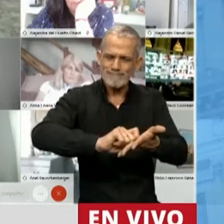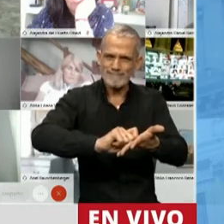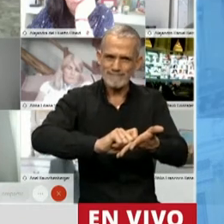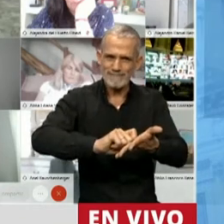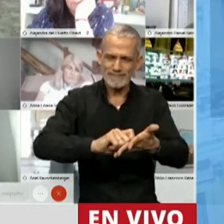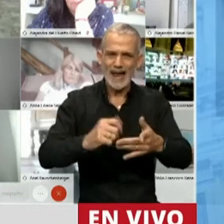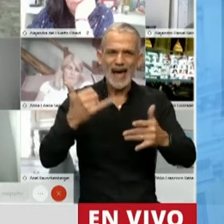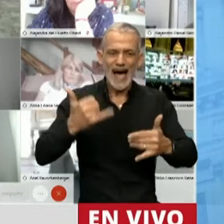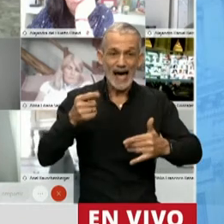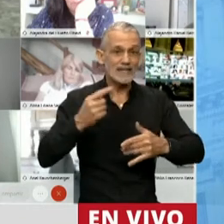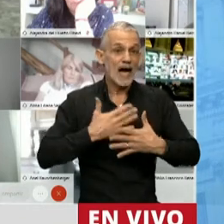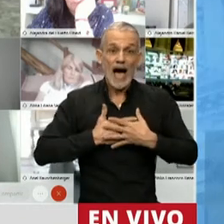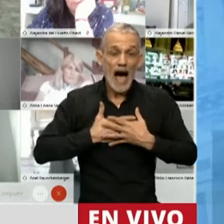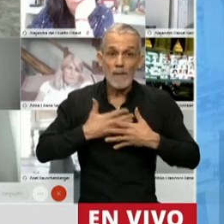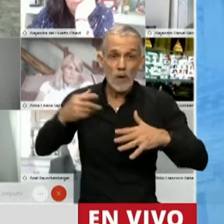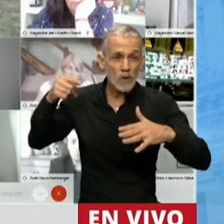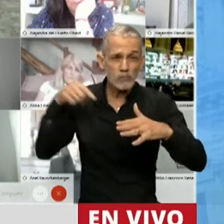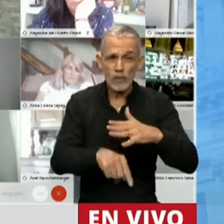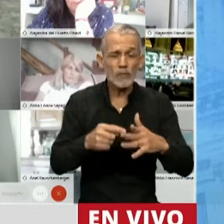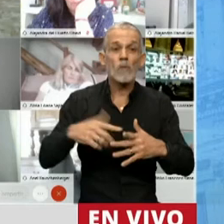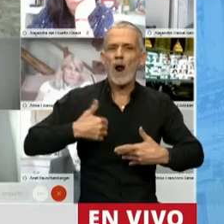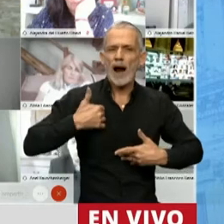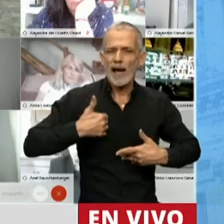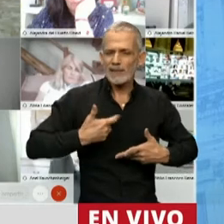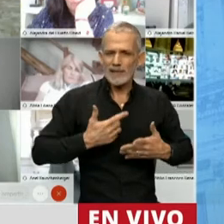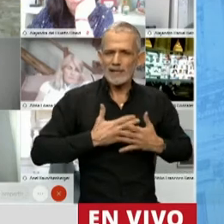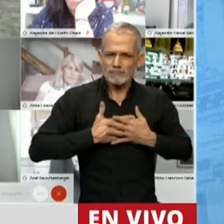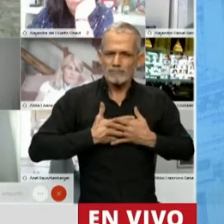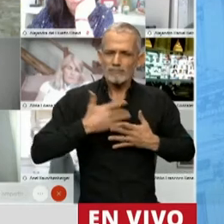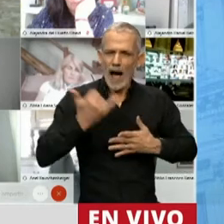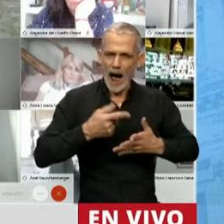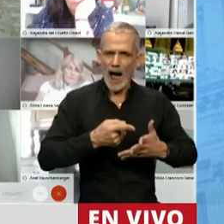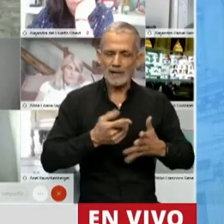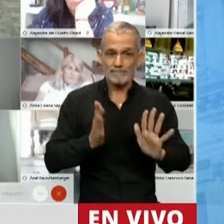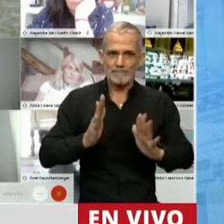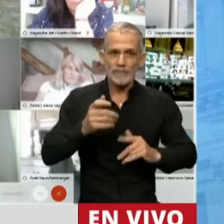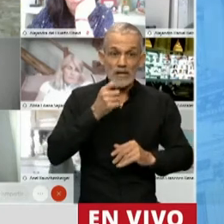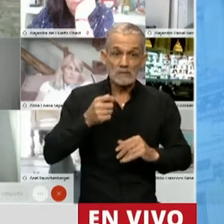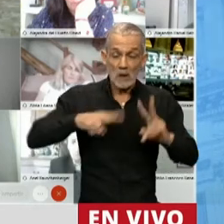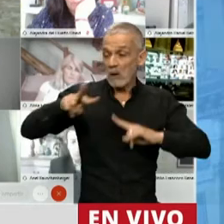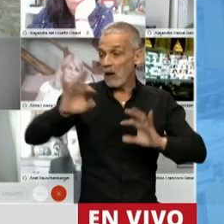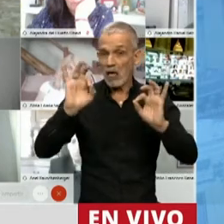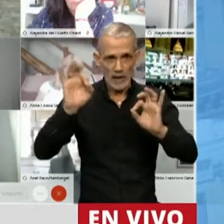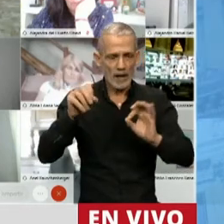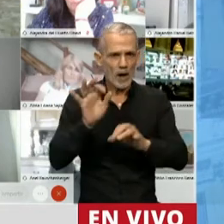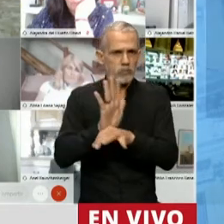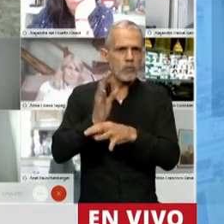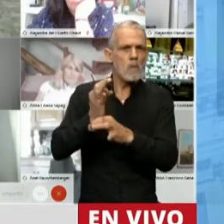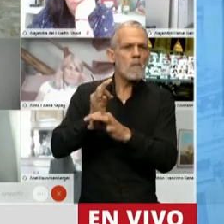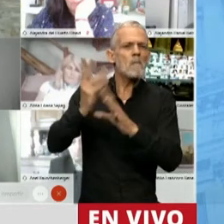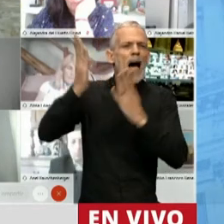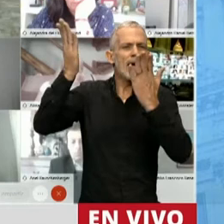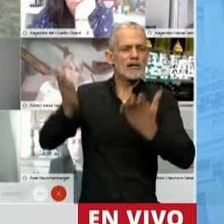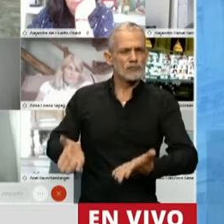todas las cosas ese amor profundo por la Argentina. Sin buscarlo se convirtió en un maestro con todas las